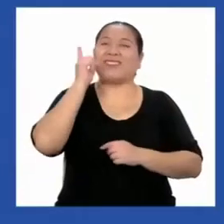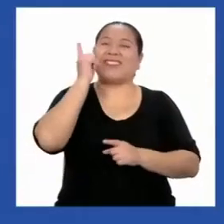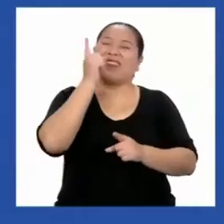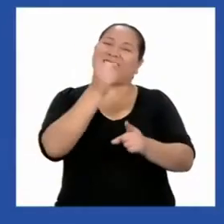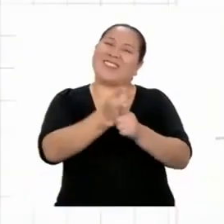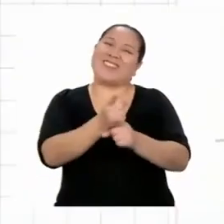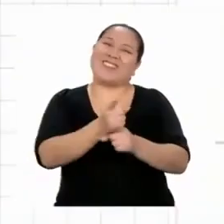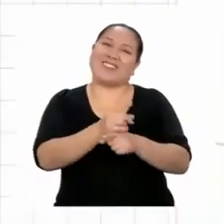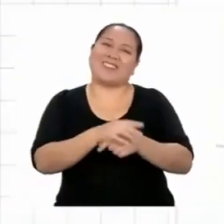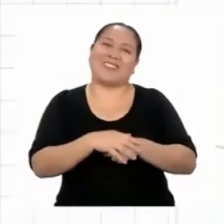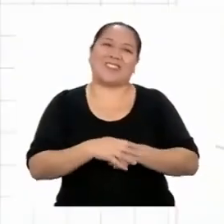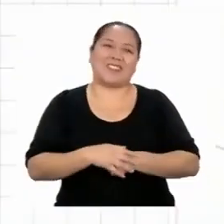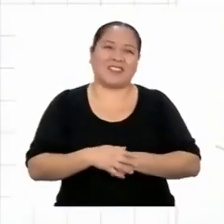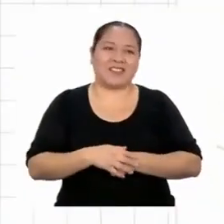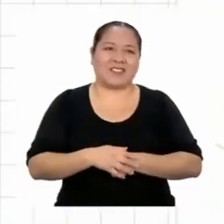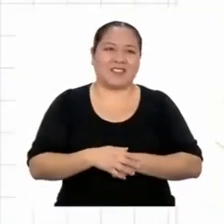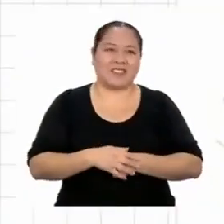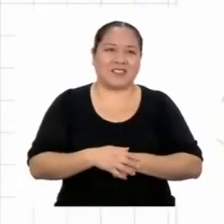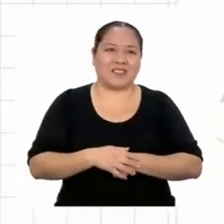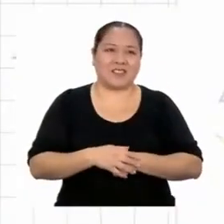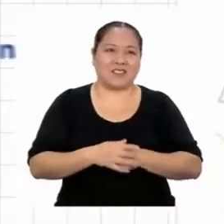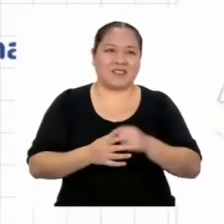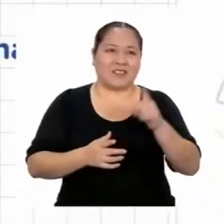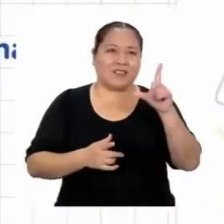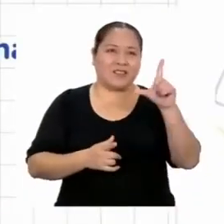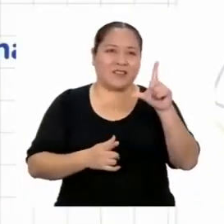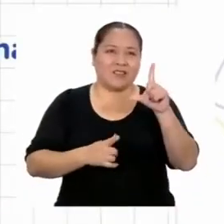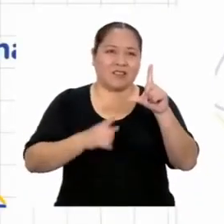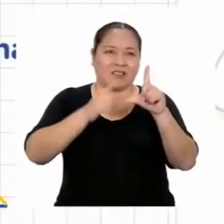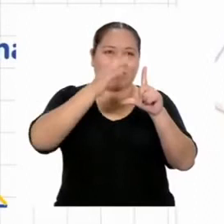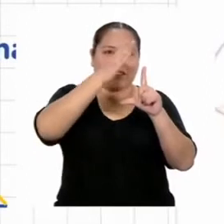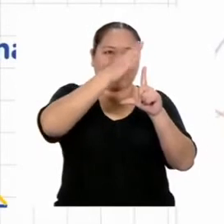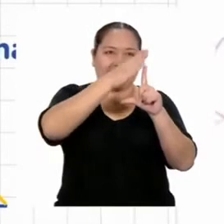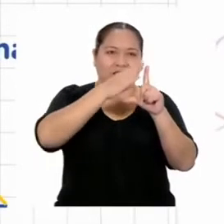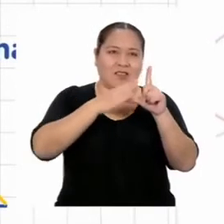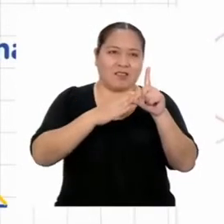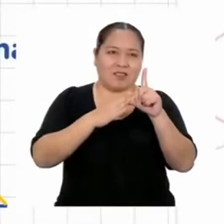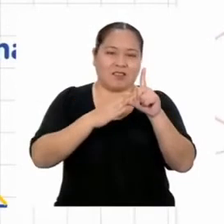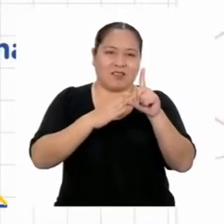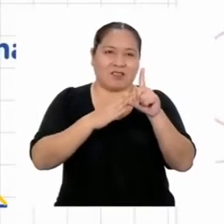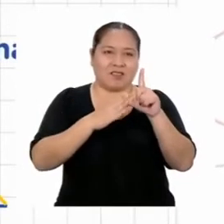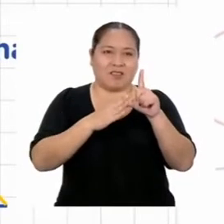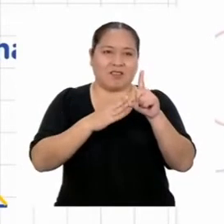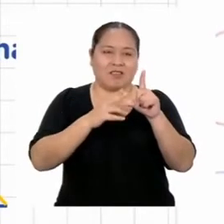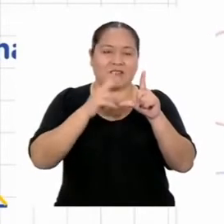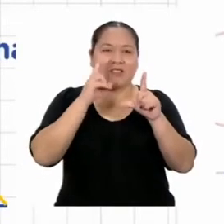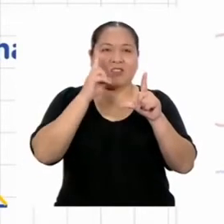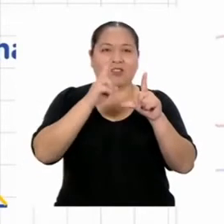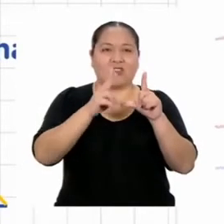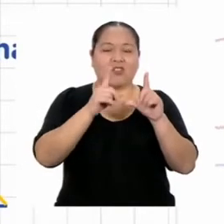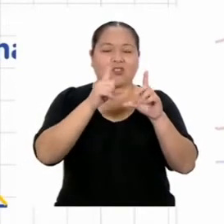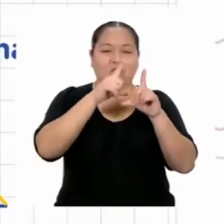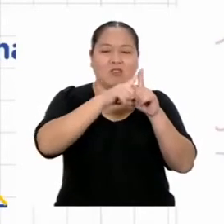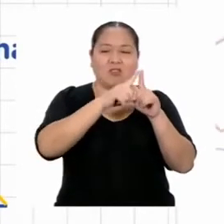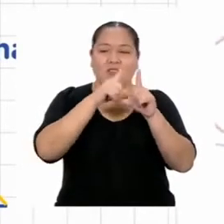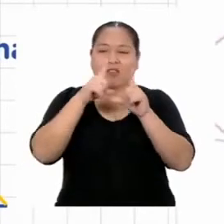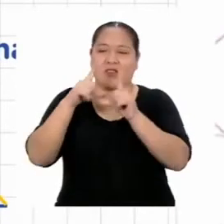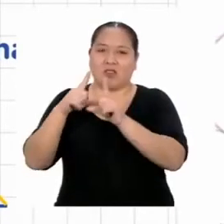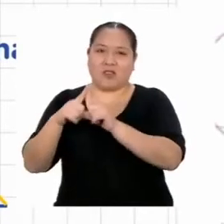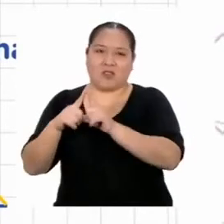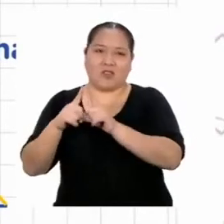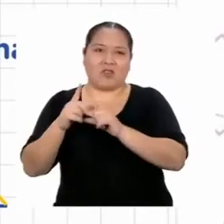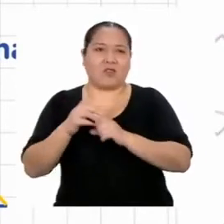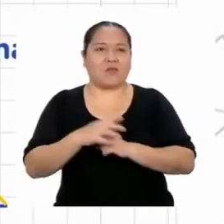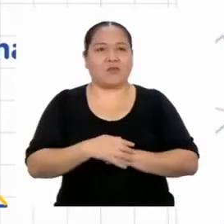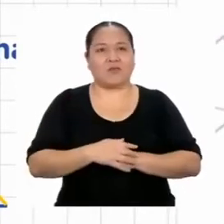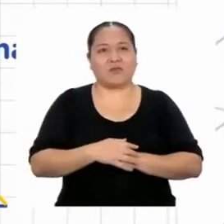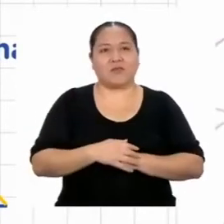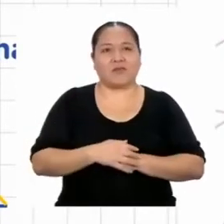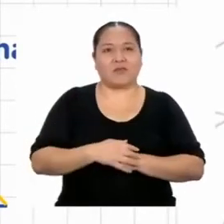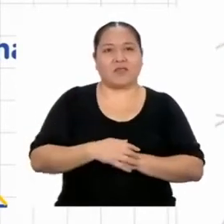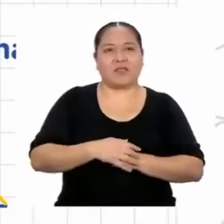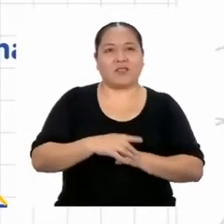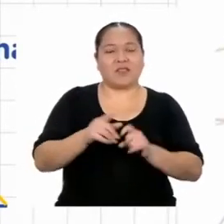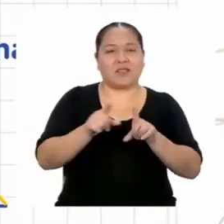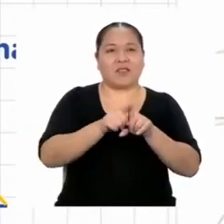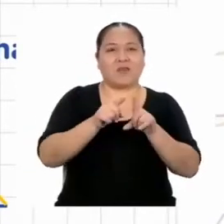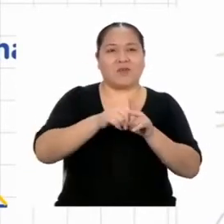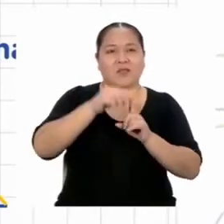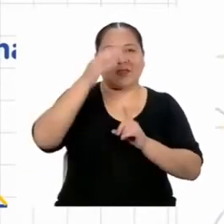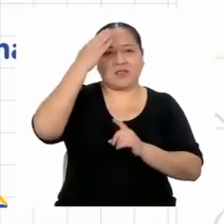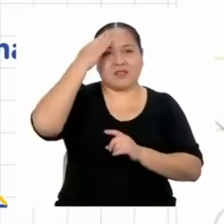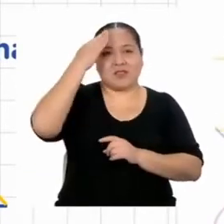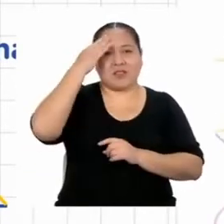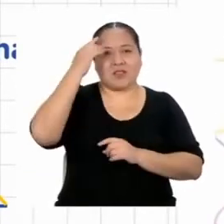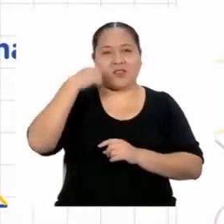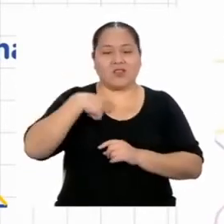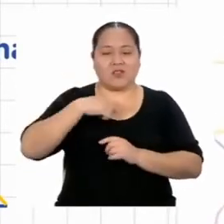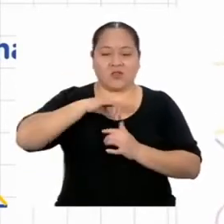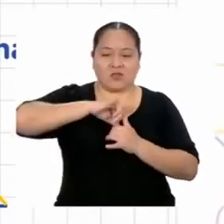Me quedaría algo así. Aquí veo que existen dos triángulos rectángulos. También sé que yo mido un